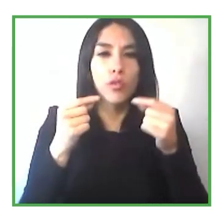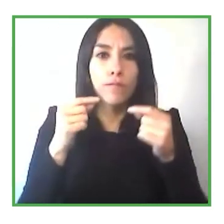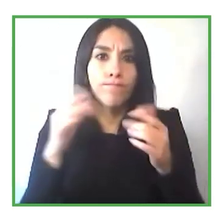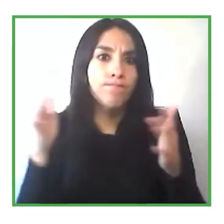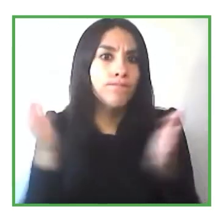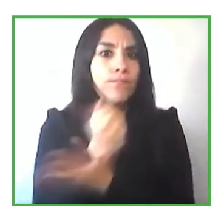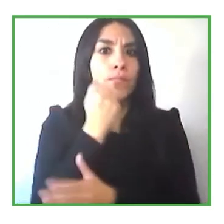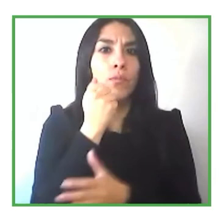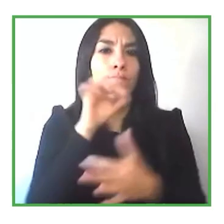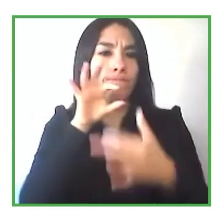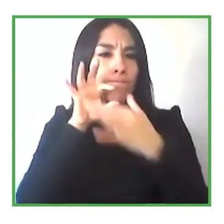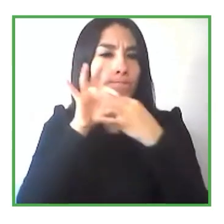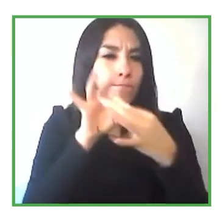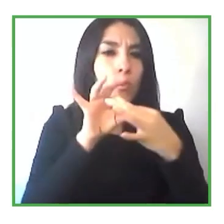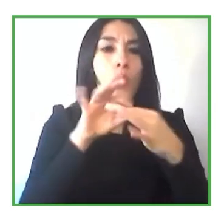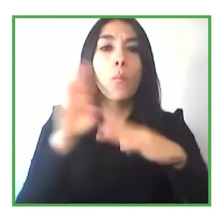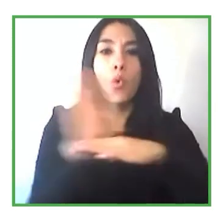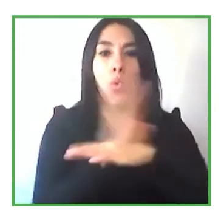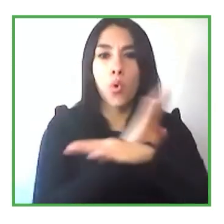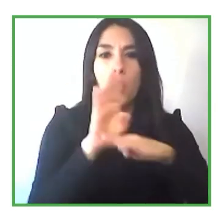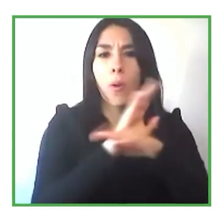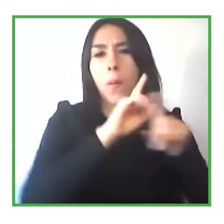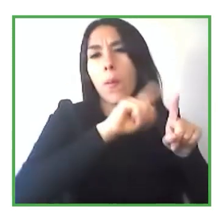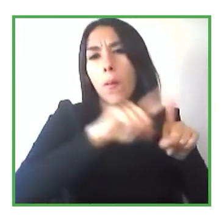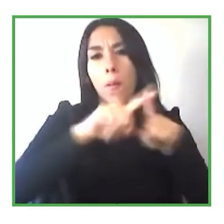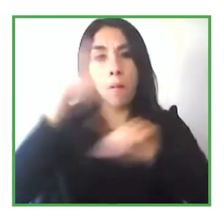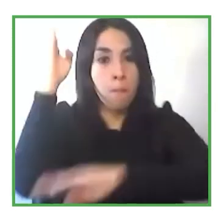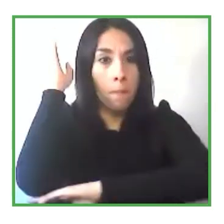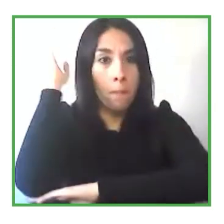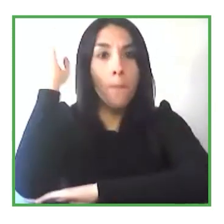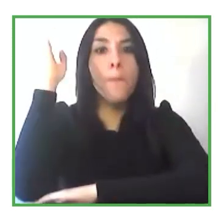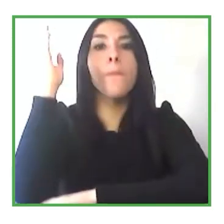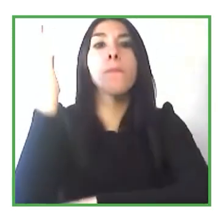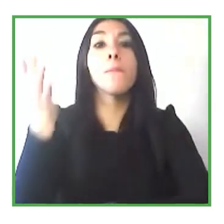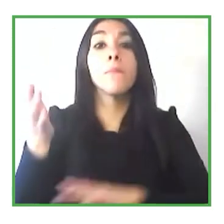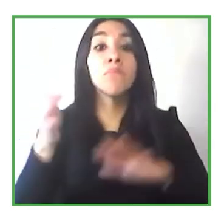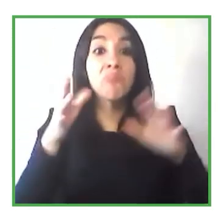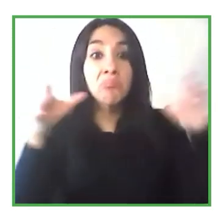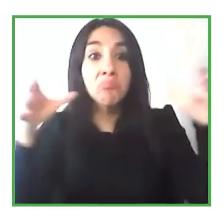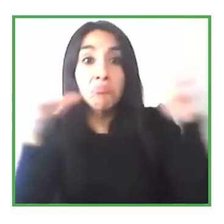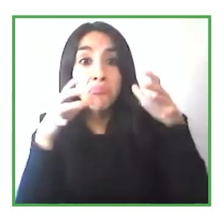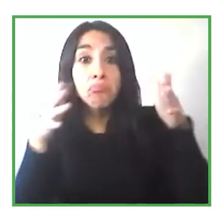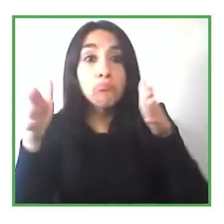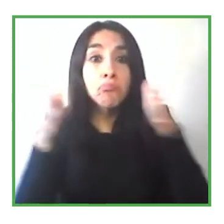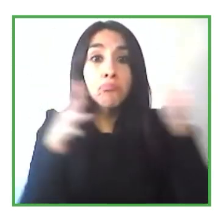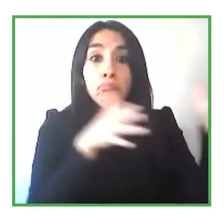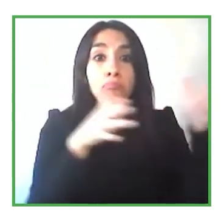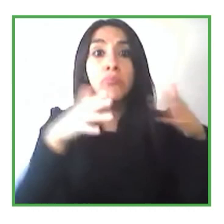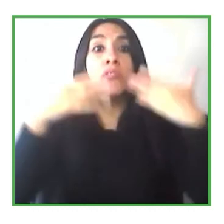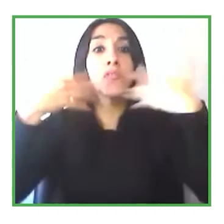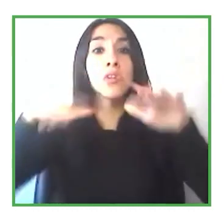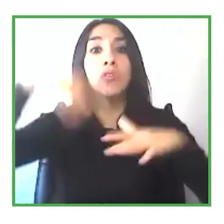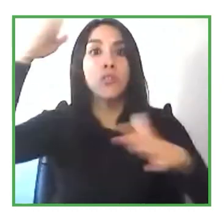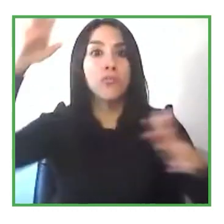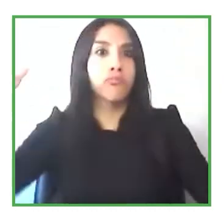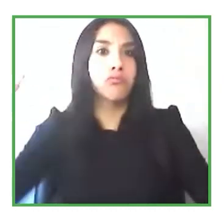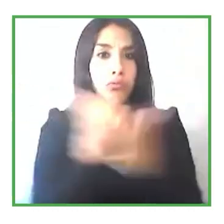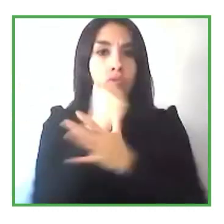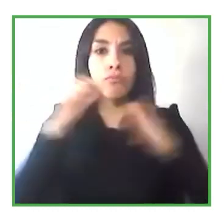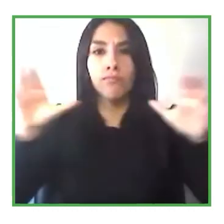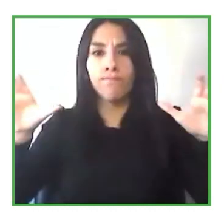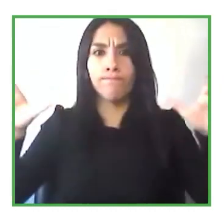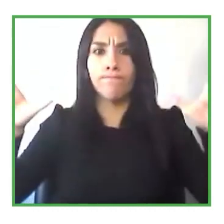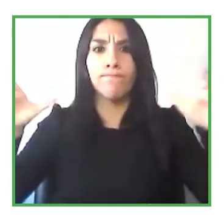gubernamentales para poder crear esta única voz y así poder hacer que las personas tengan